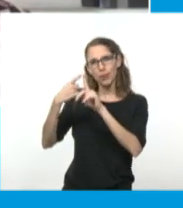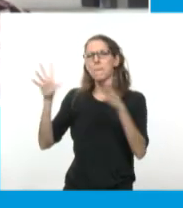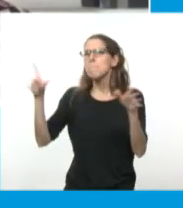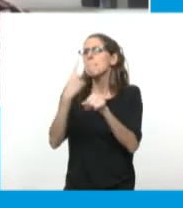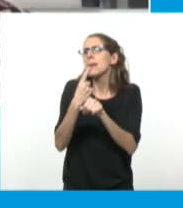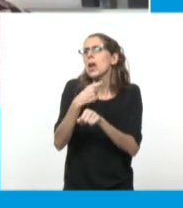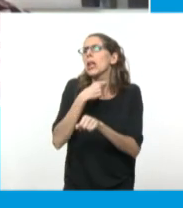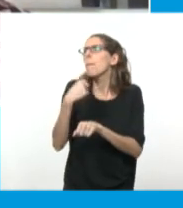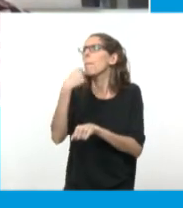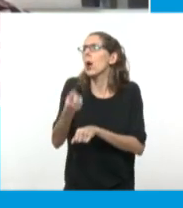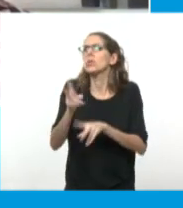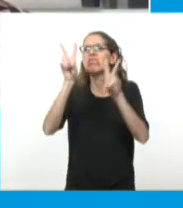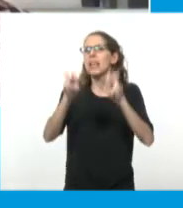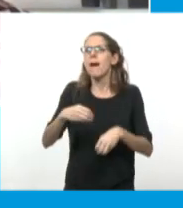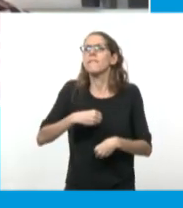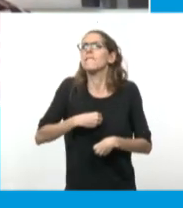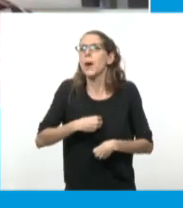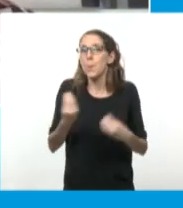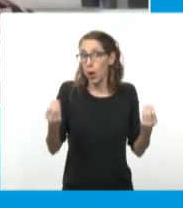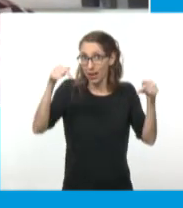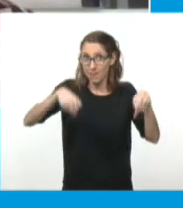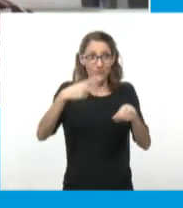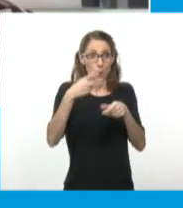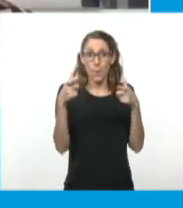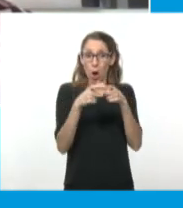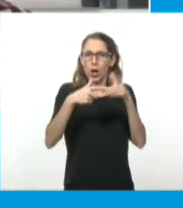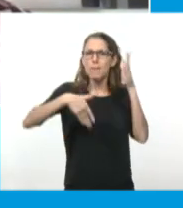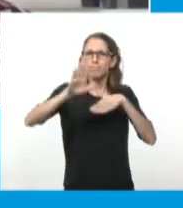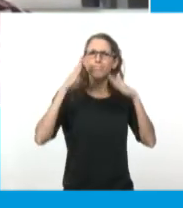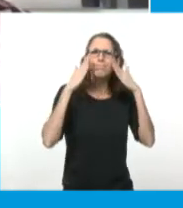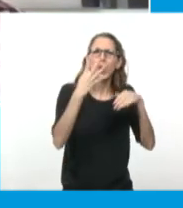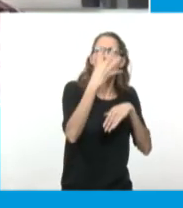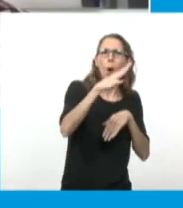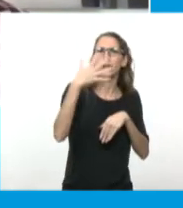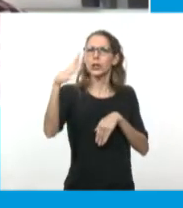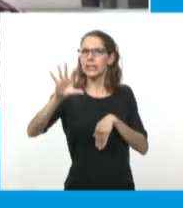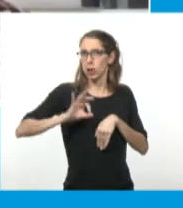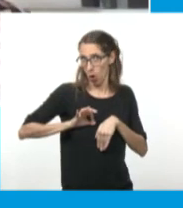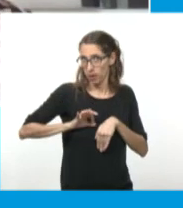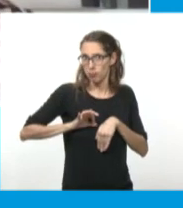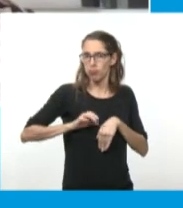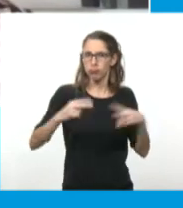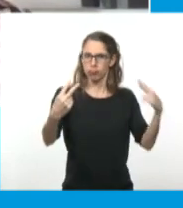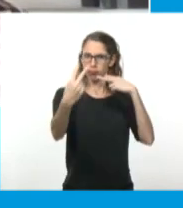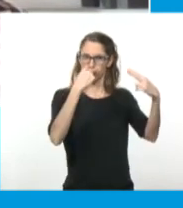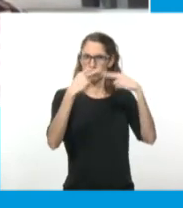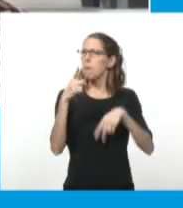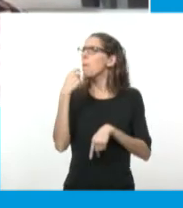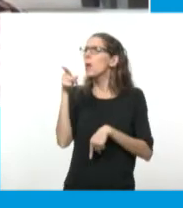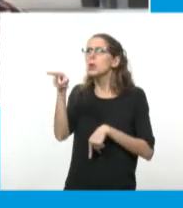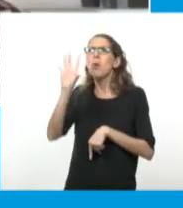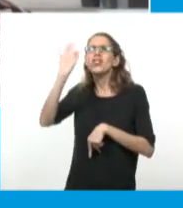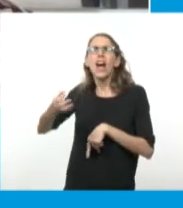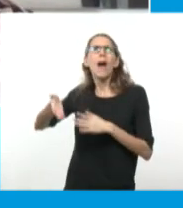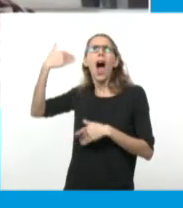vocacional, porque, viste, este programa está dedicado a chicos de cuarto y quinto año. ¿Vos siempre supiste que te ibas a